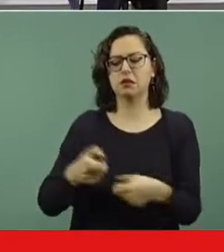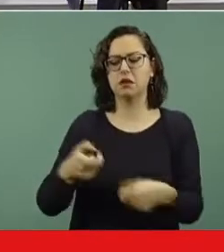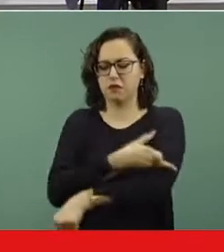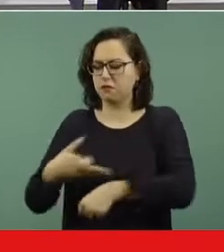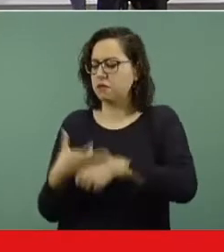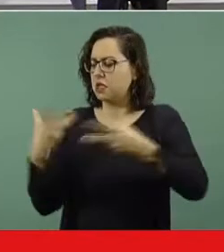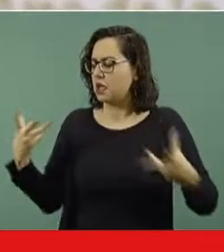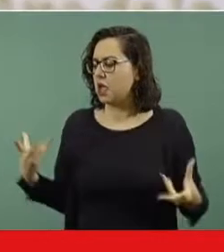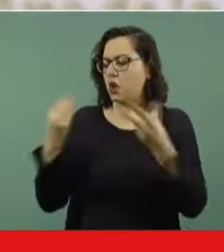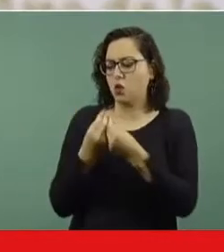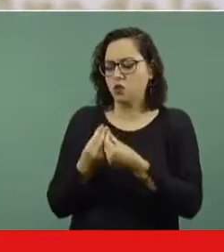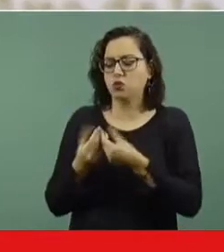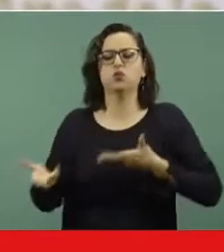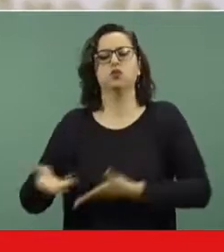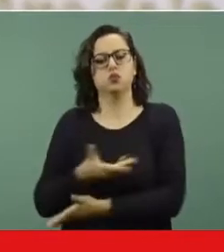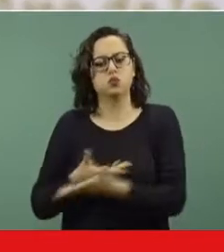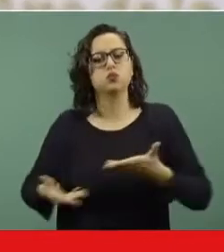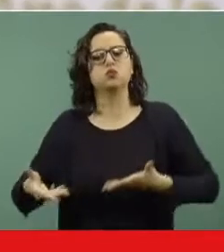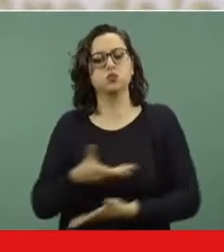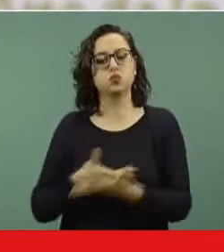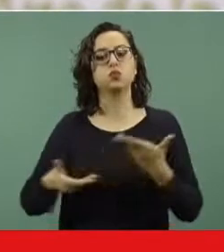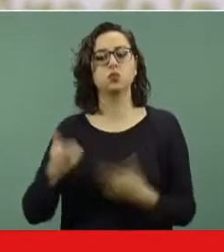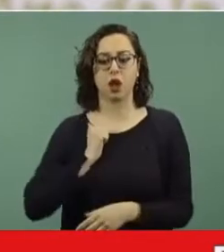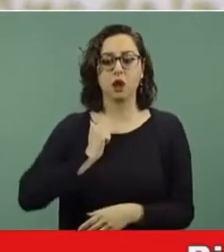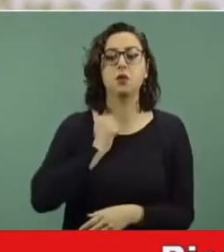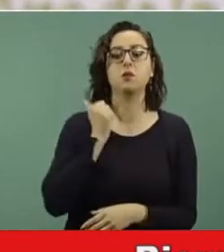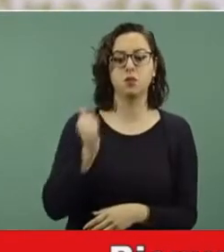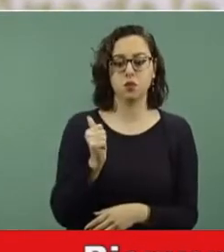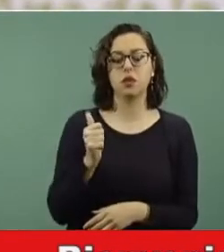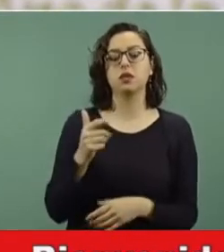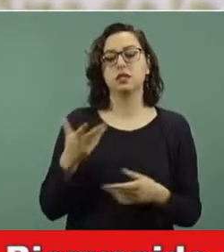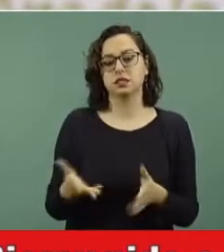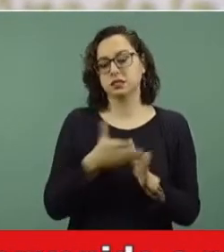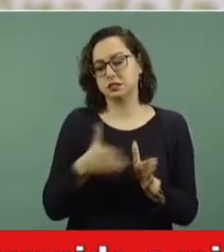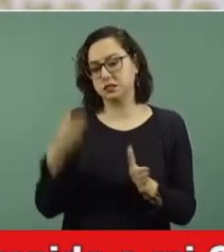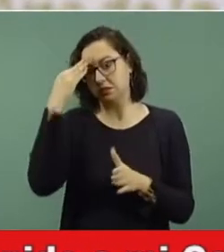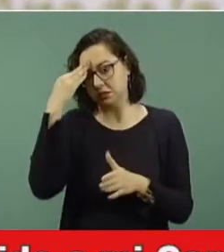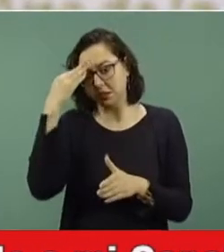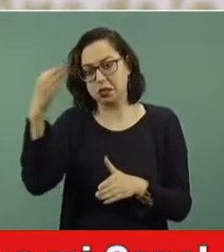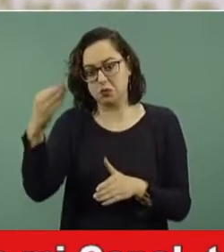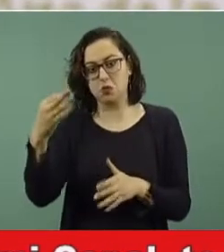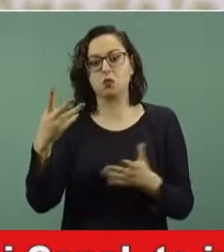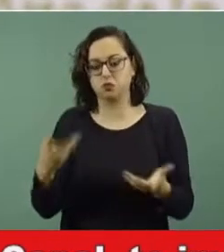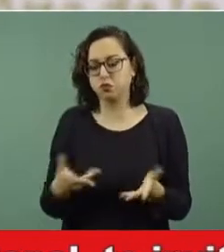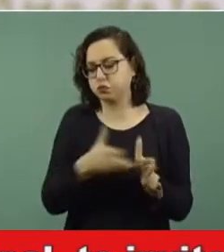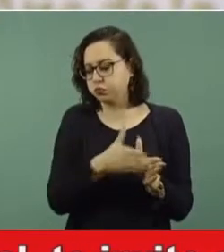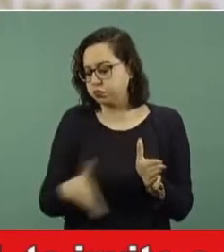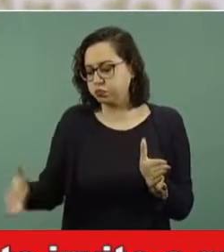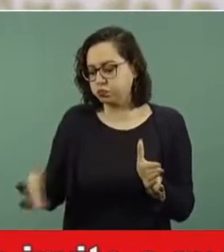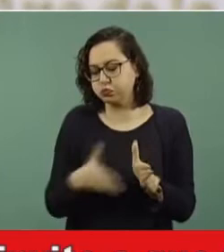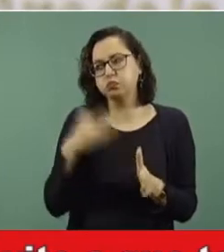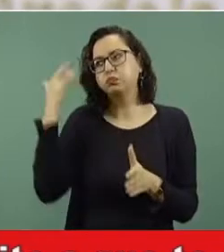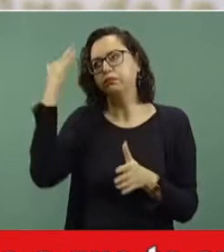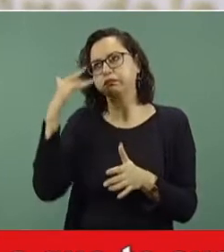tiempo que cada día se tenga en uso para este periodo de recogimiento o de reflexión.